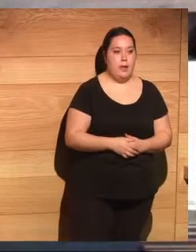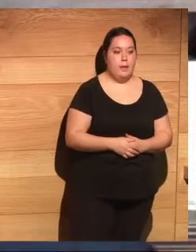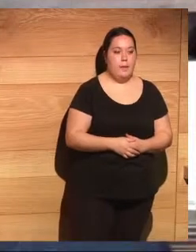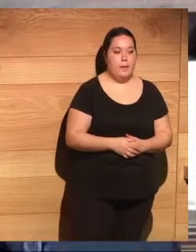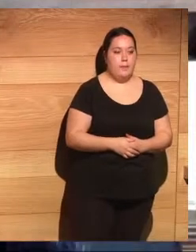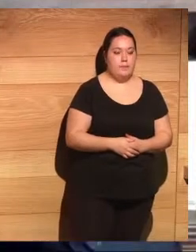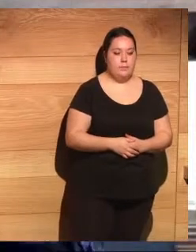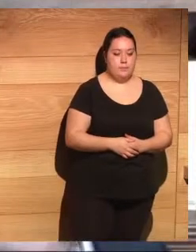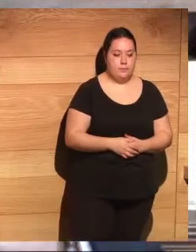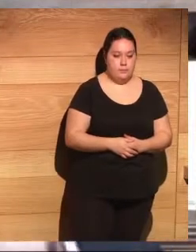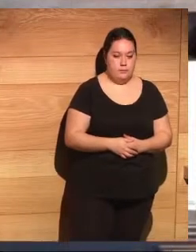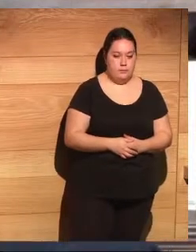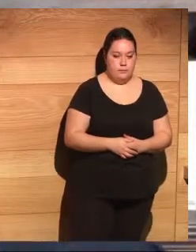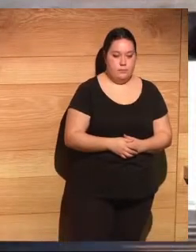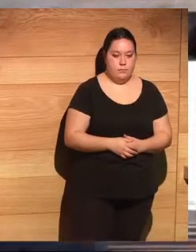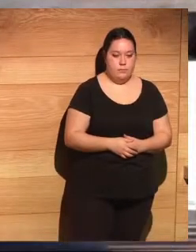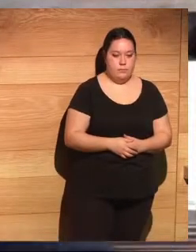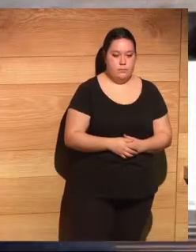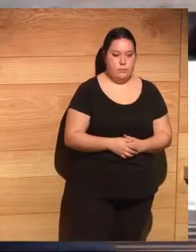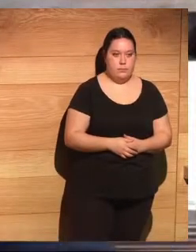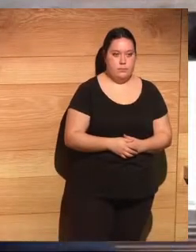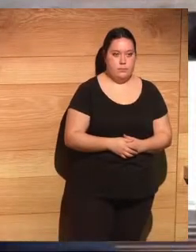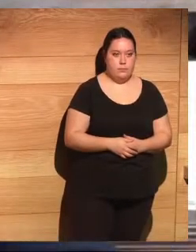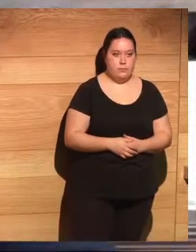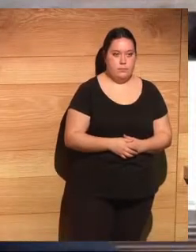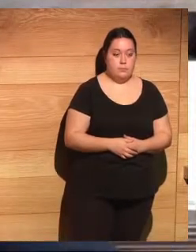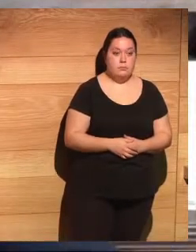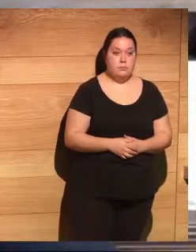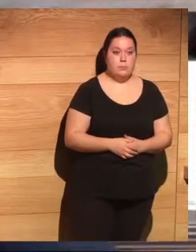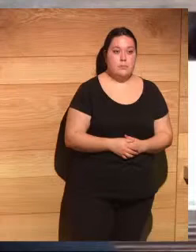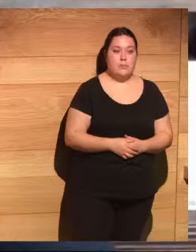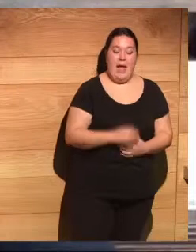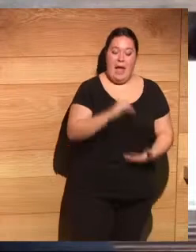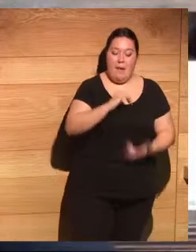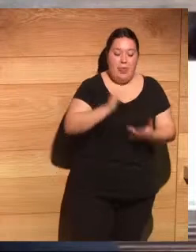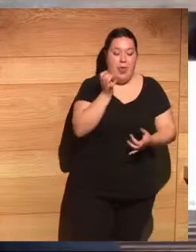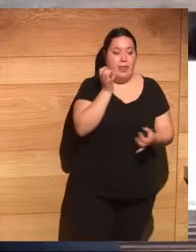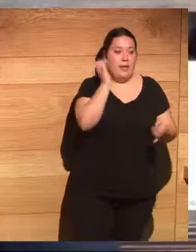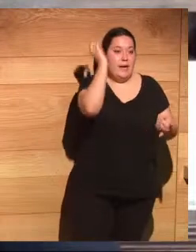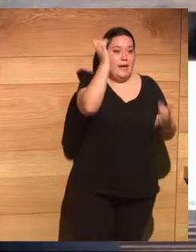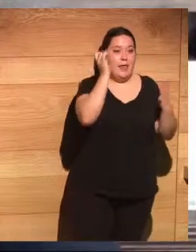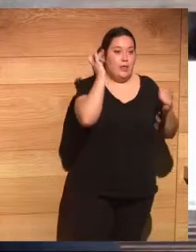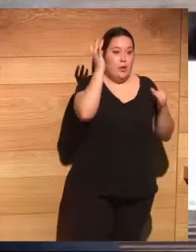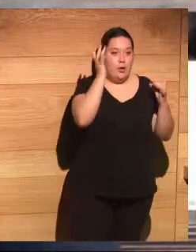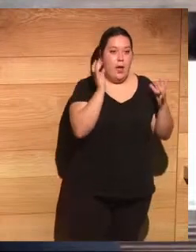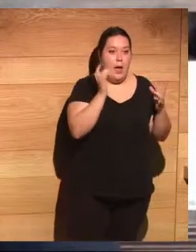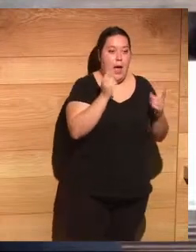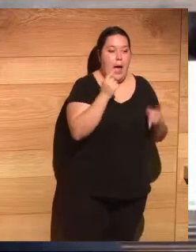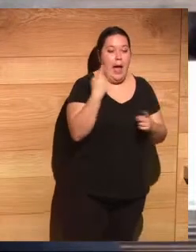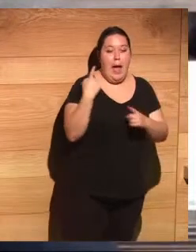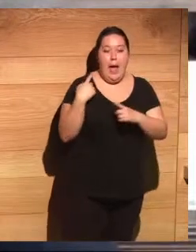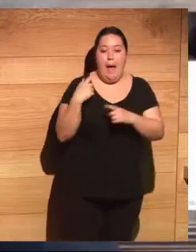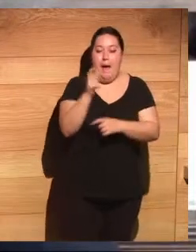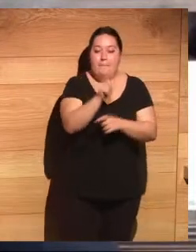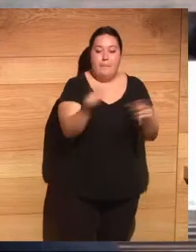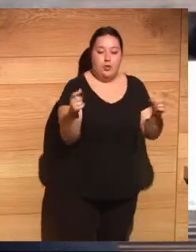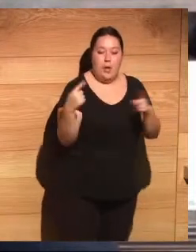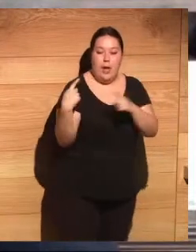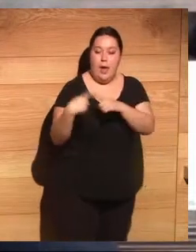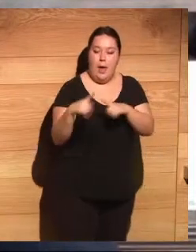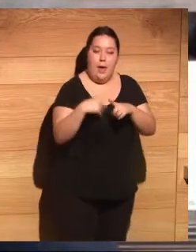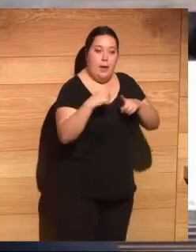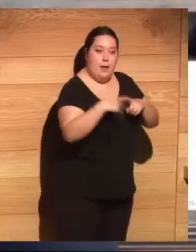no sino además de. Además de esta capacidad creadora que distingue a cada ser humano. Esto es lo que